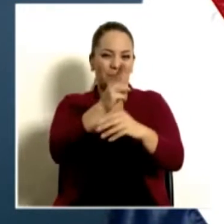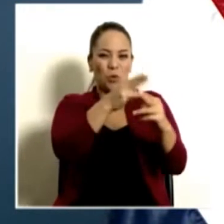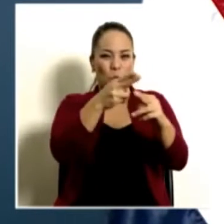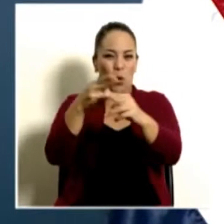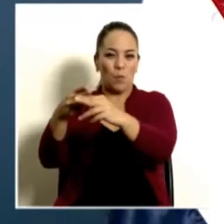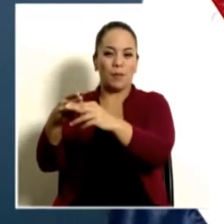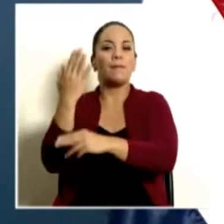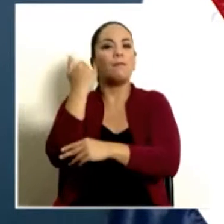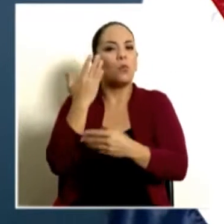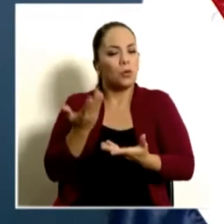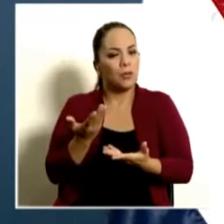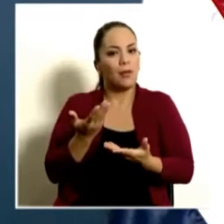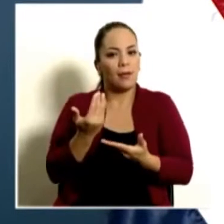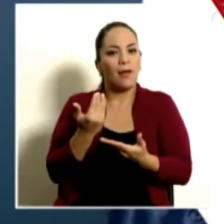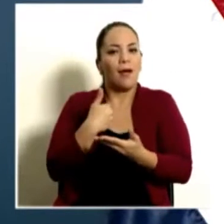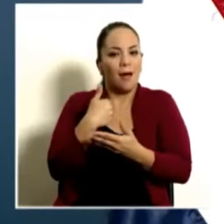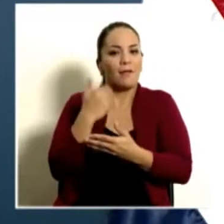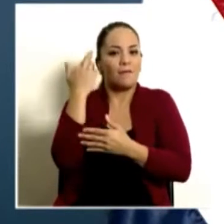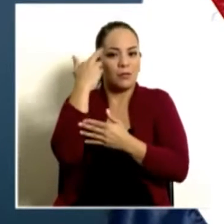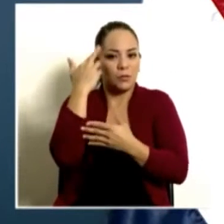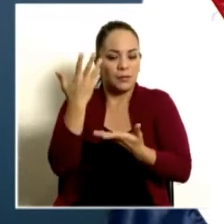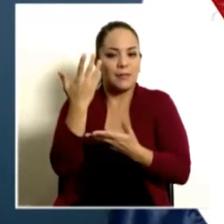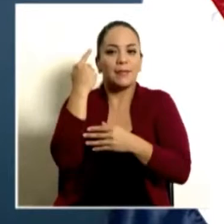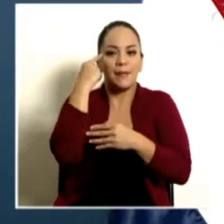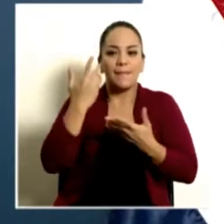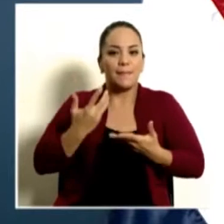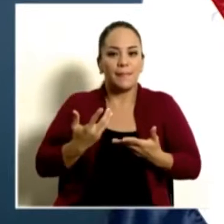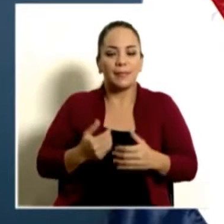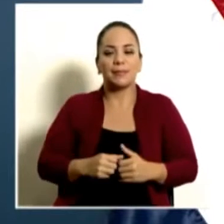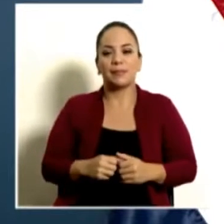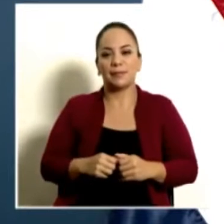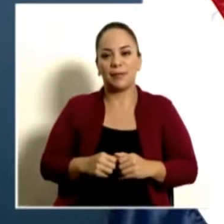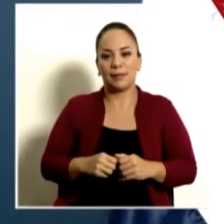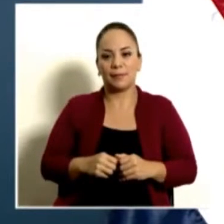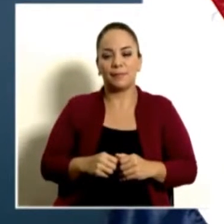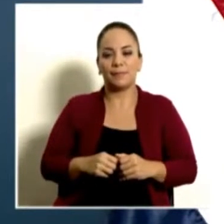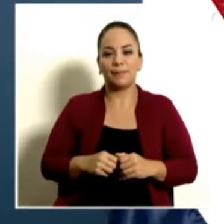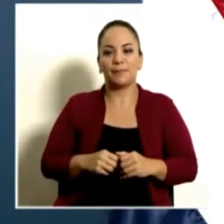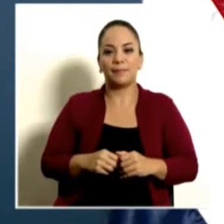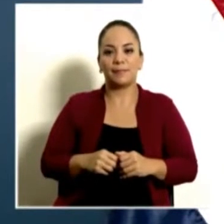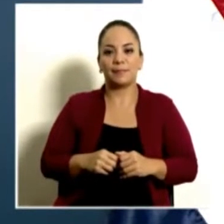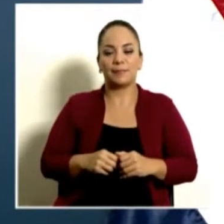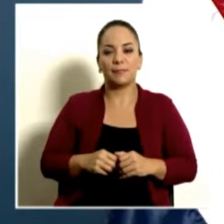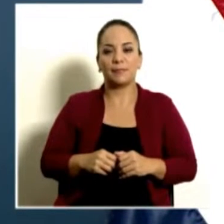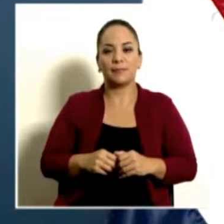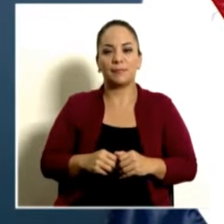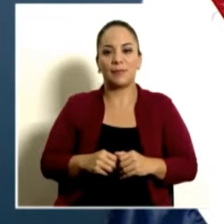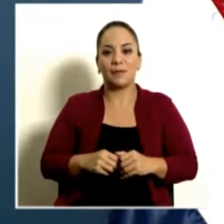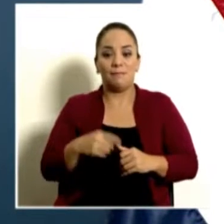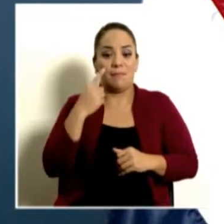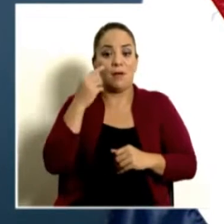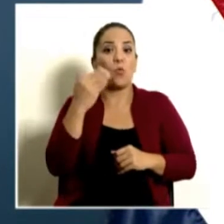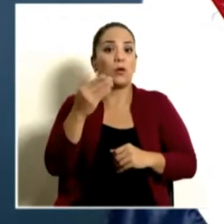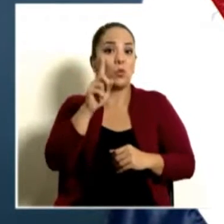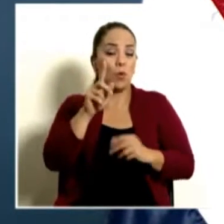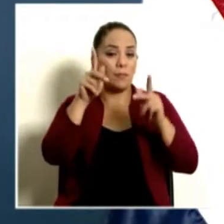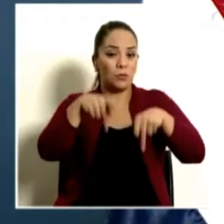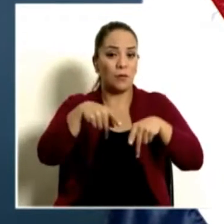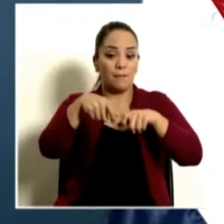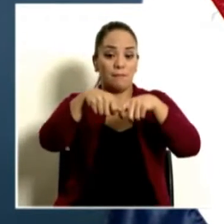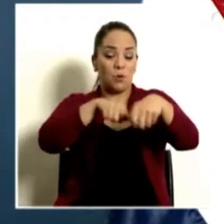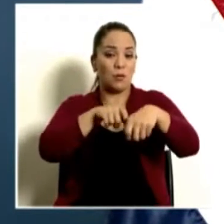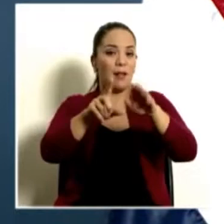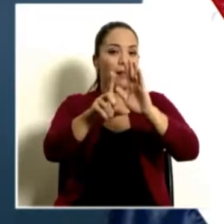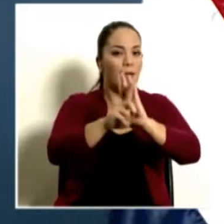razonabilidad de pensar que quien viola una ley o